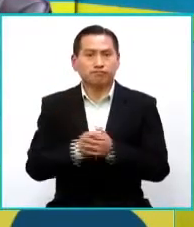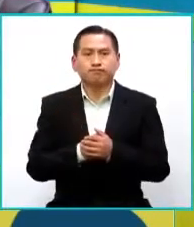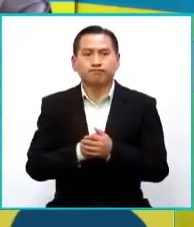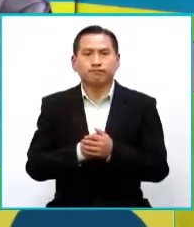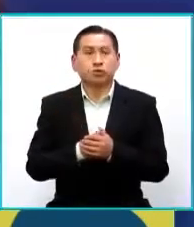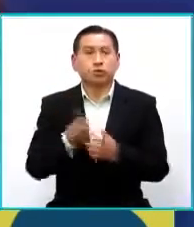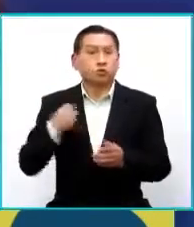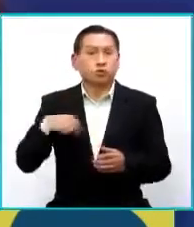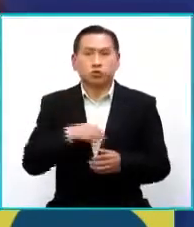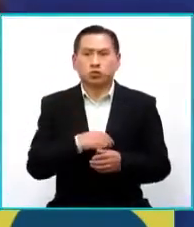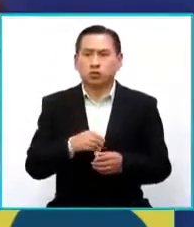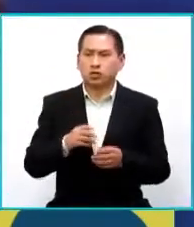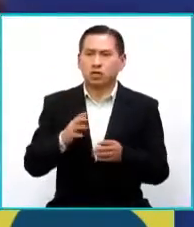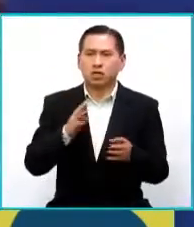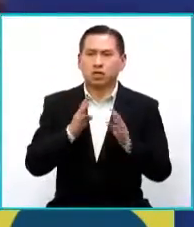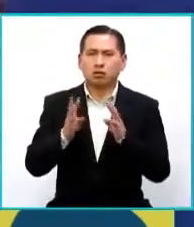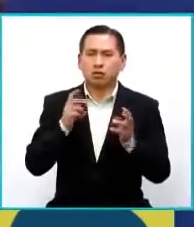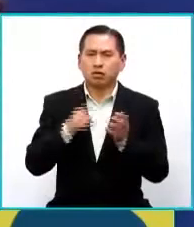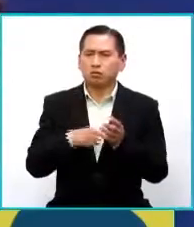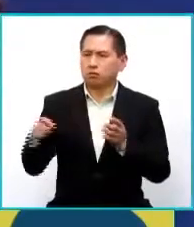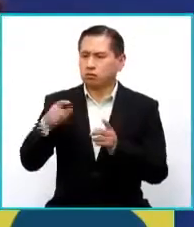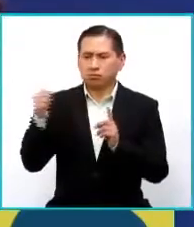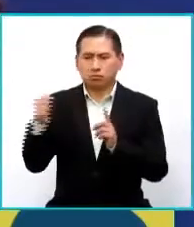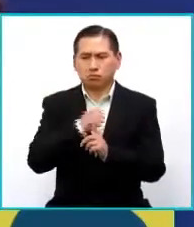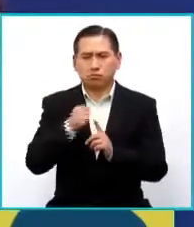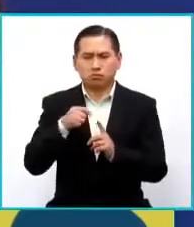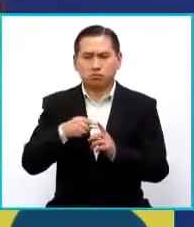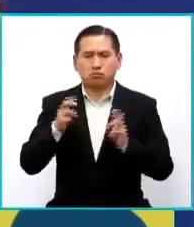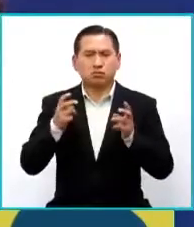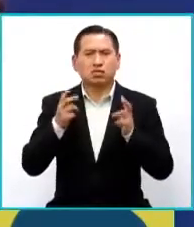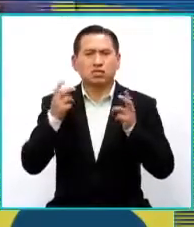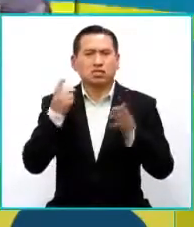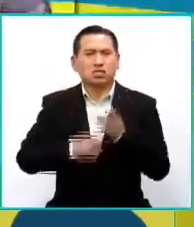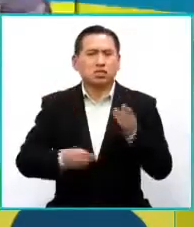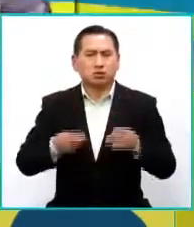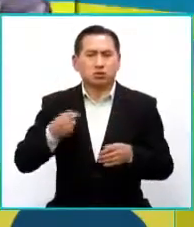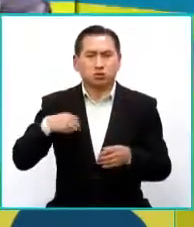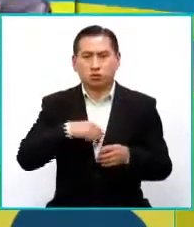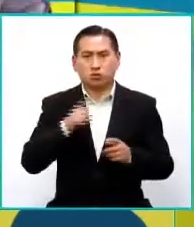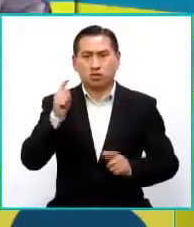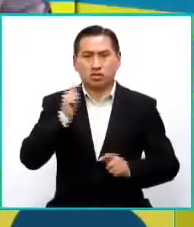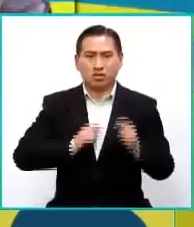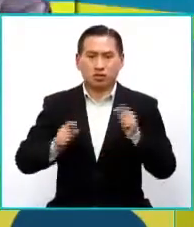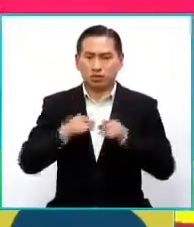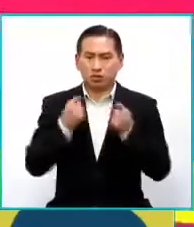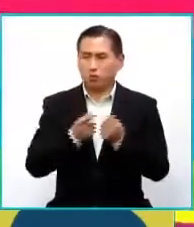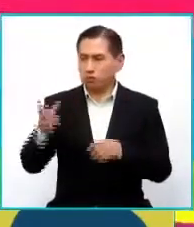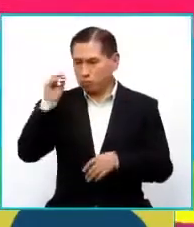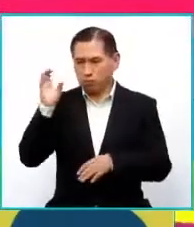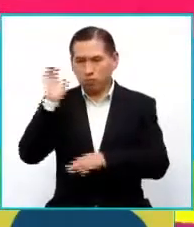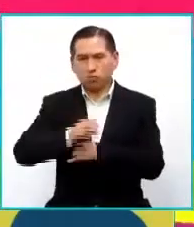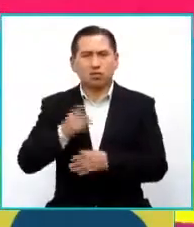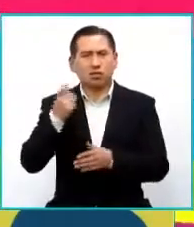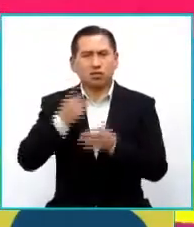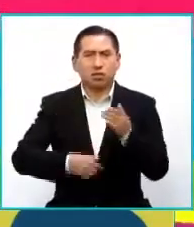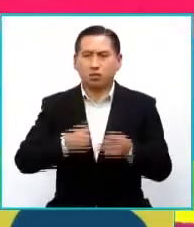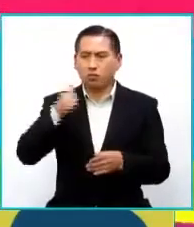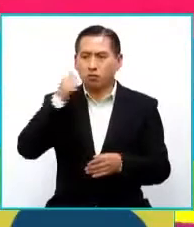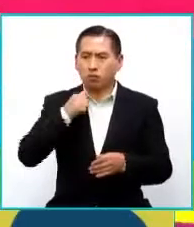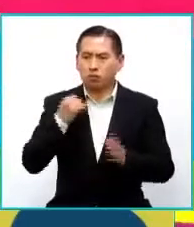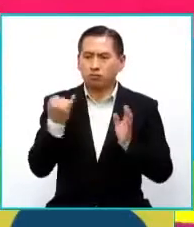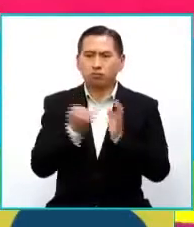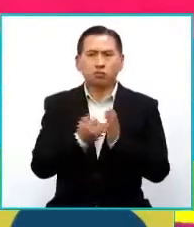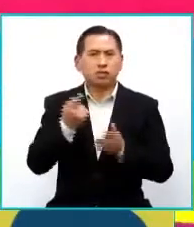que hemos hablado sobre qué es violencia para nosotros como Teatro Trono, qué es machismo, qué es ser mujer,